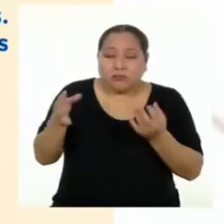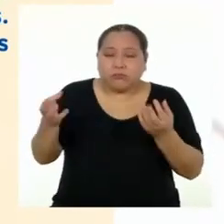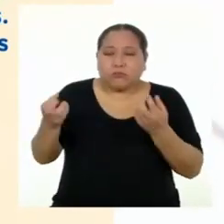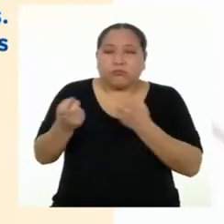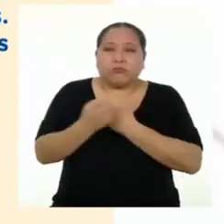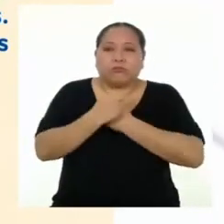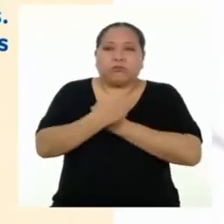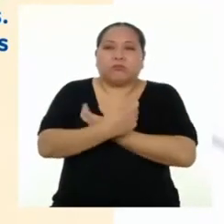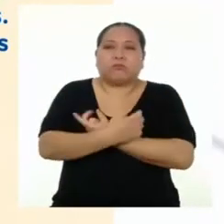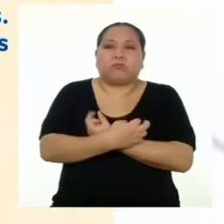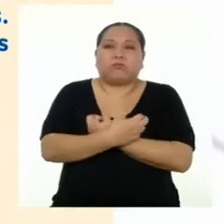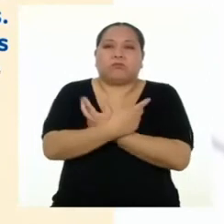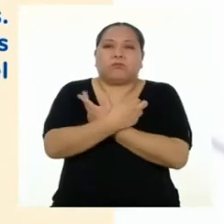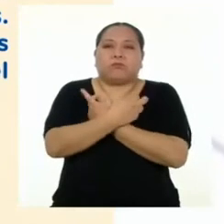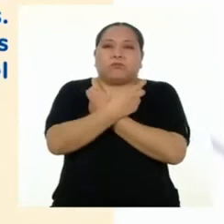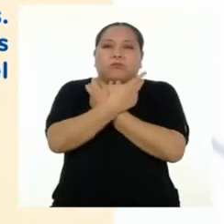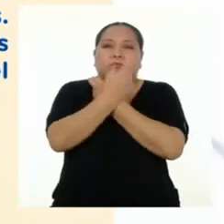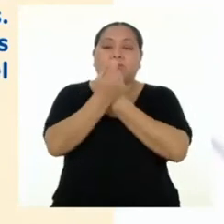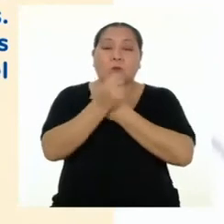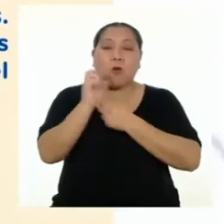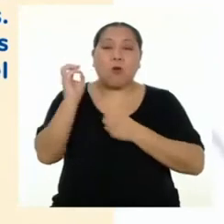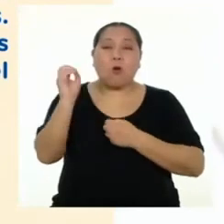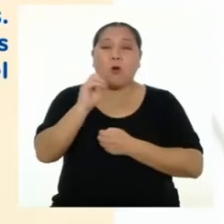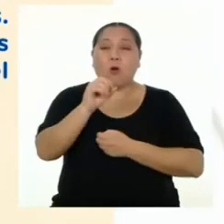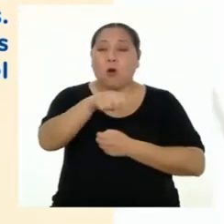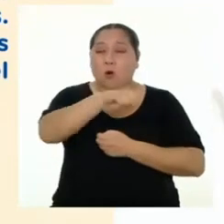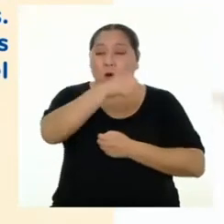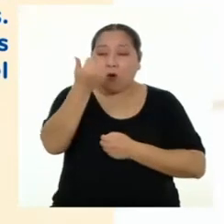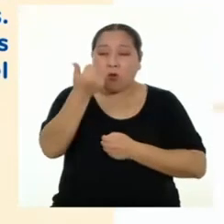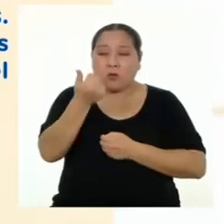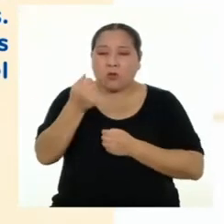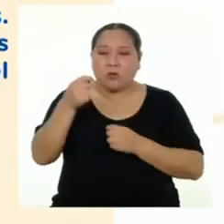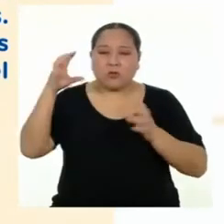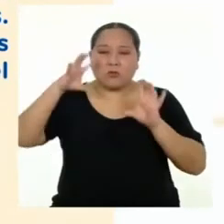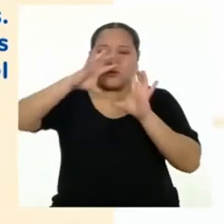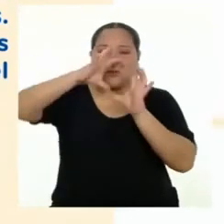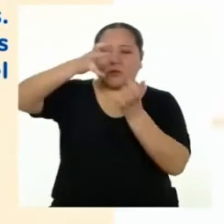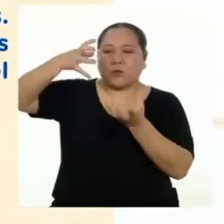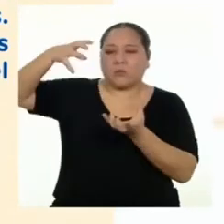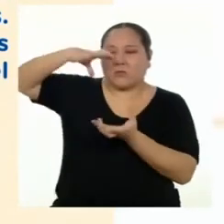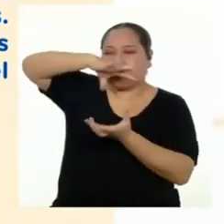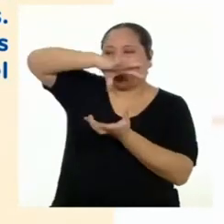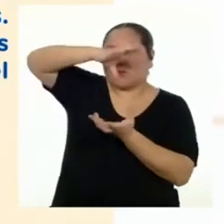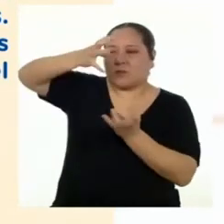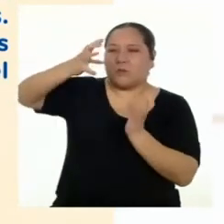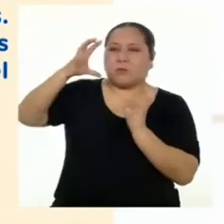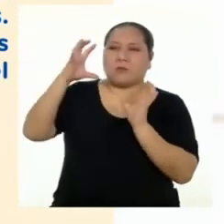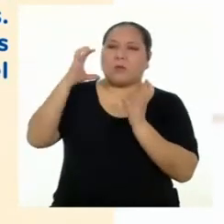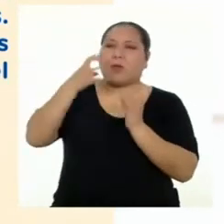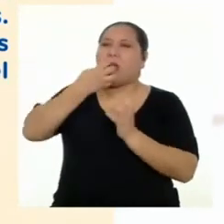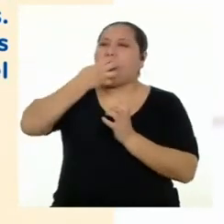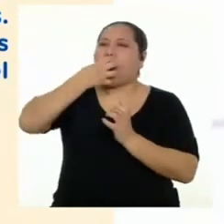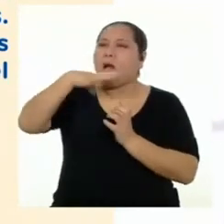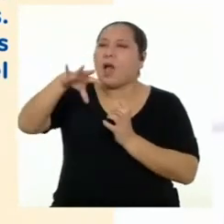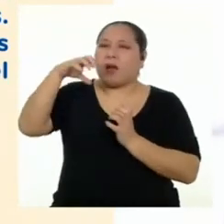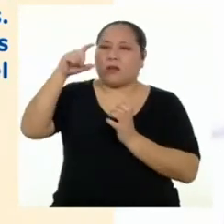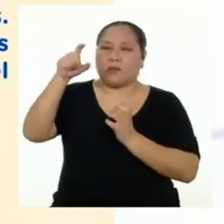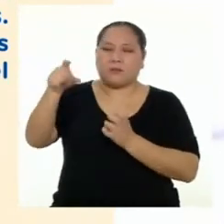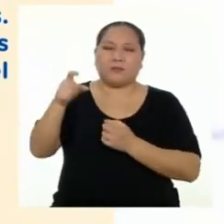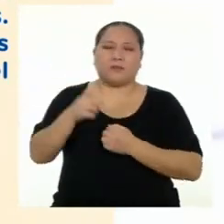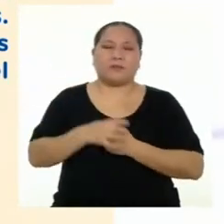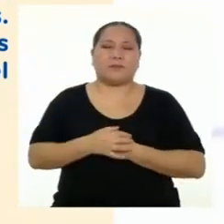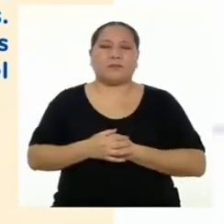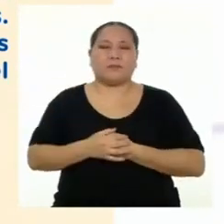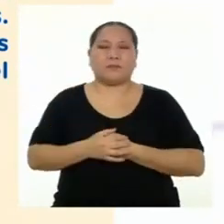generan gases de efecto invernadero que impactan en el ambiente. Eso es. Creo que ya terminé.